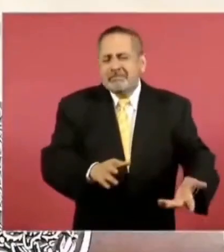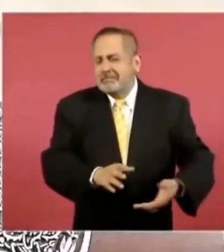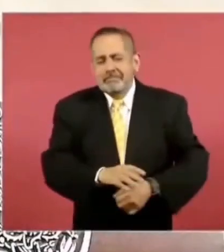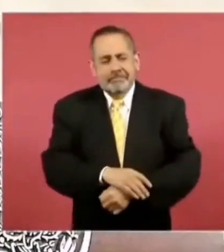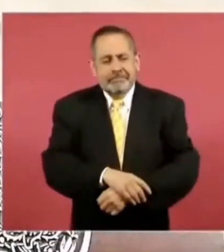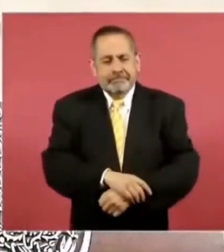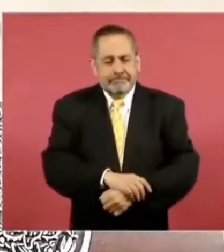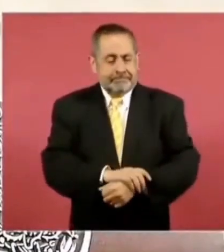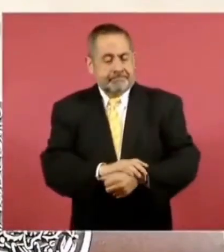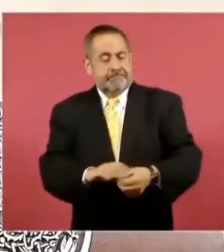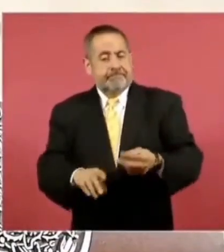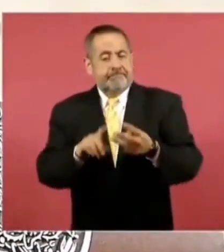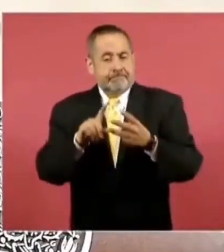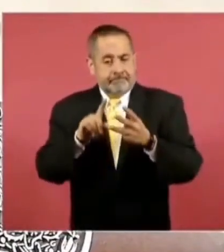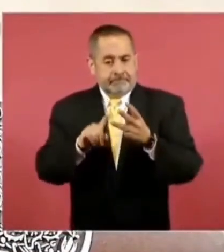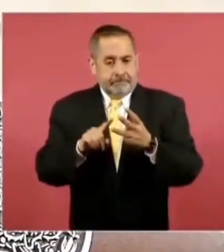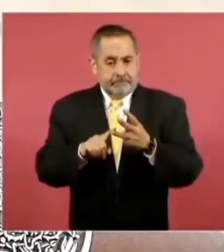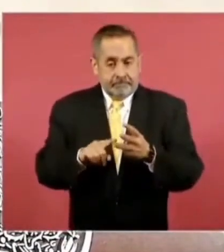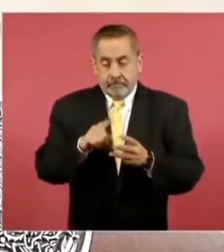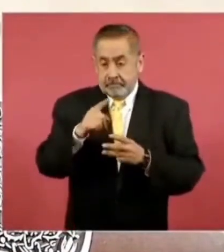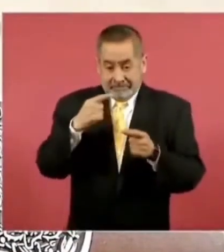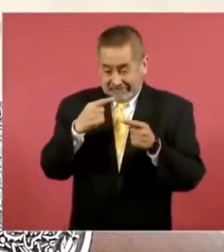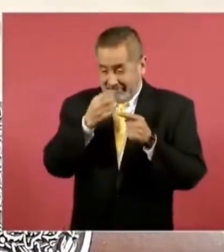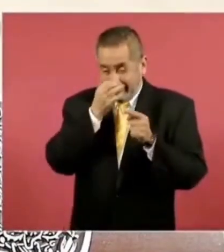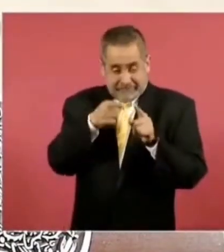O sea, esto en un mes